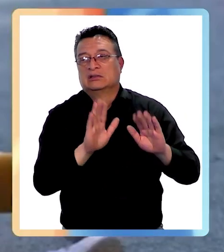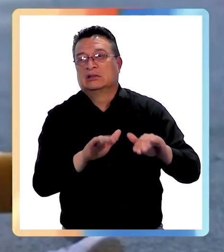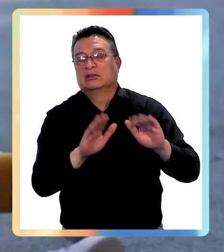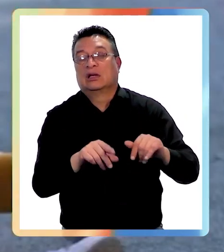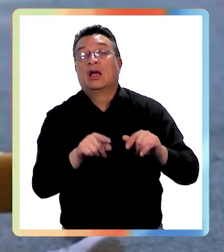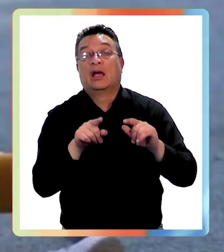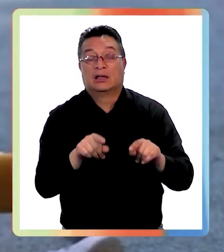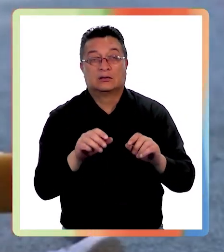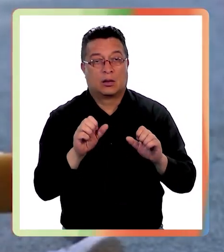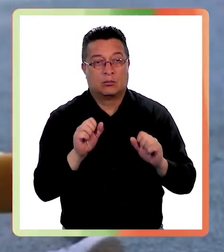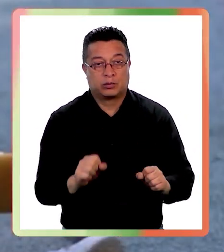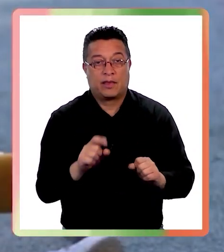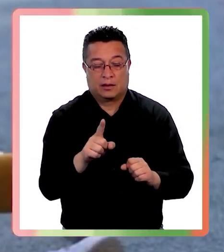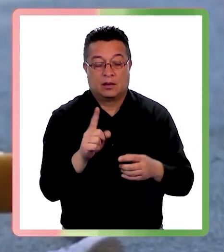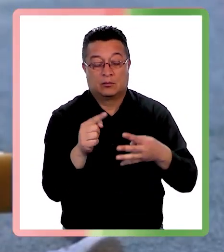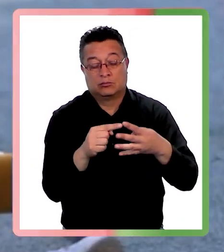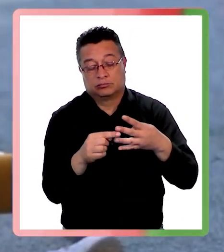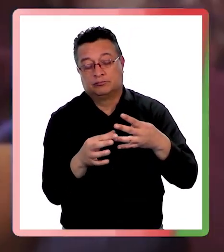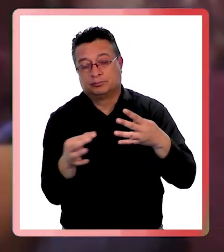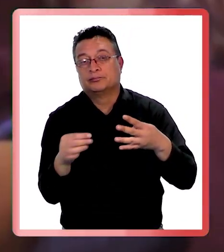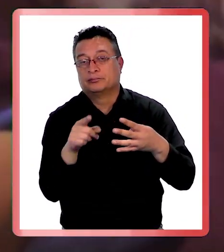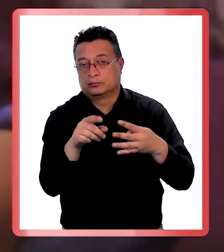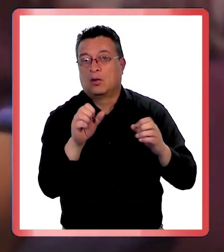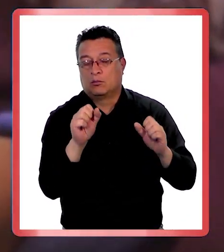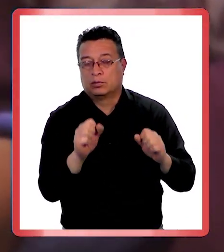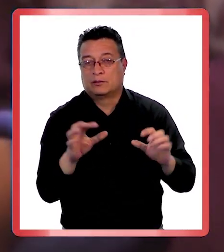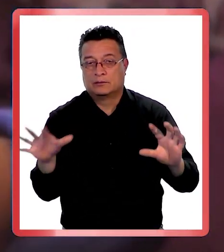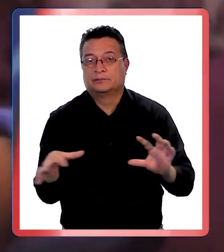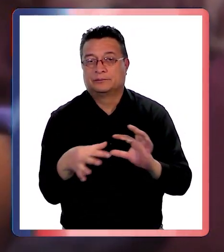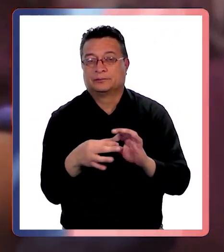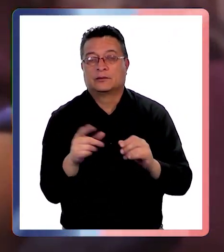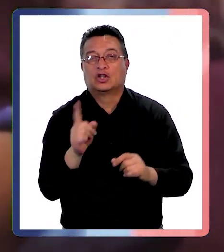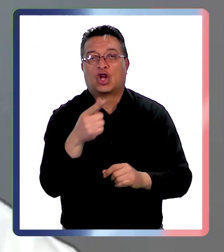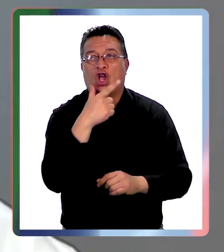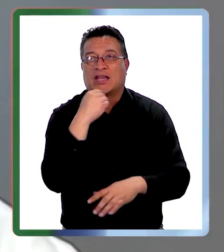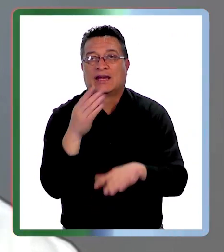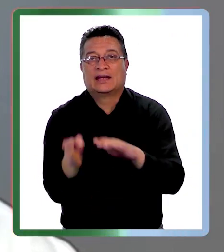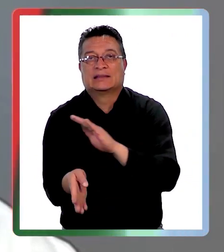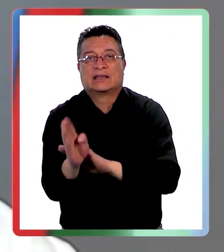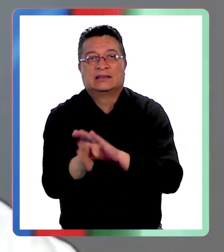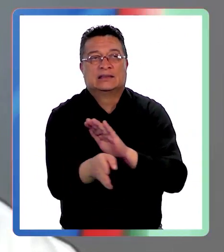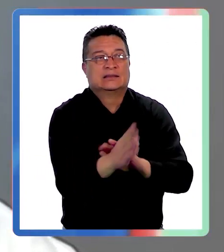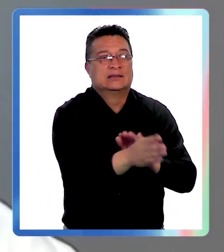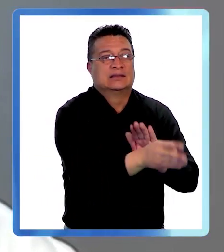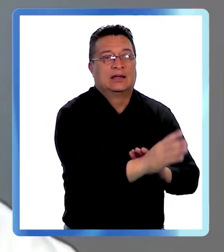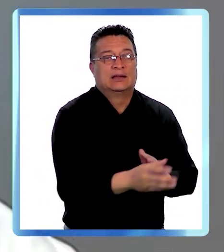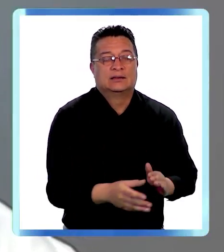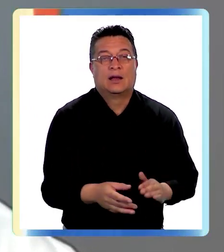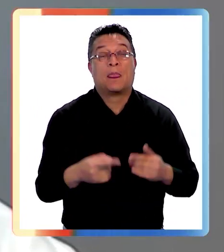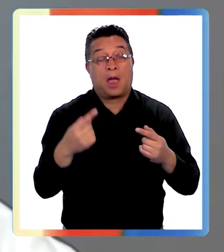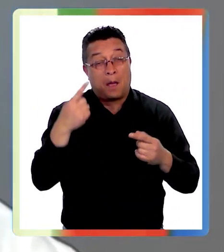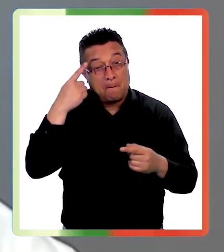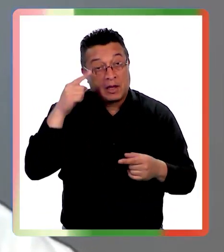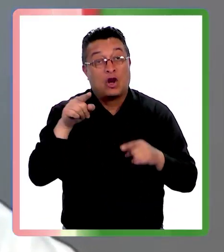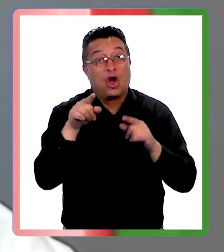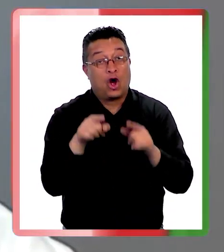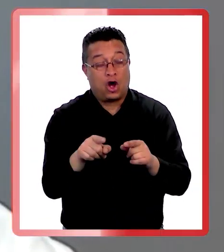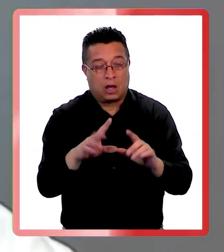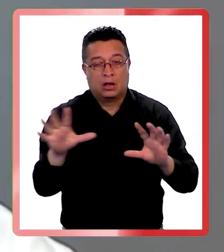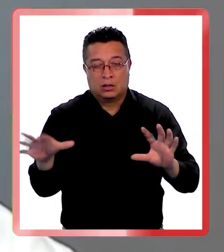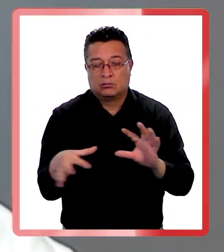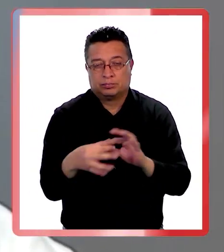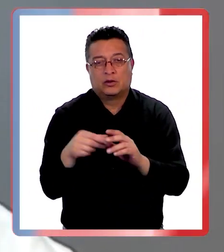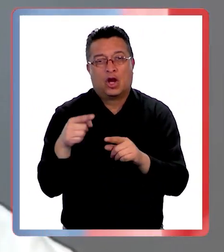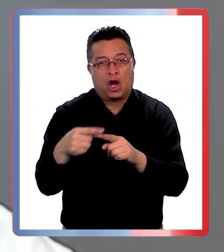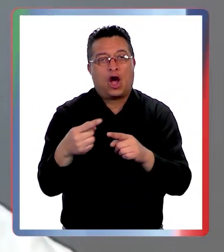considerarlo como algo que tiene que ver con esto de no querer salir, pero aquí están asociadas todas